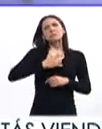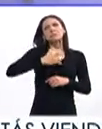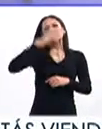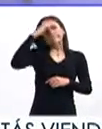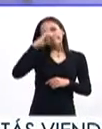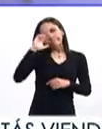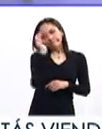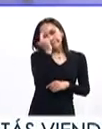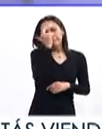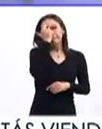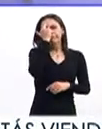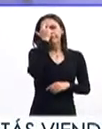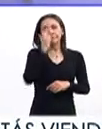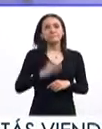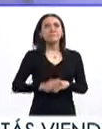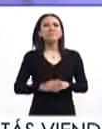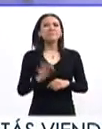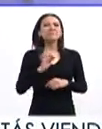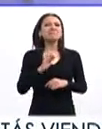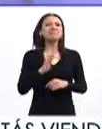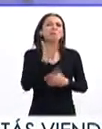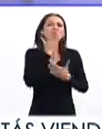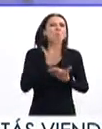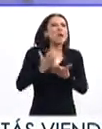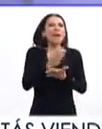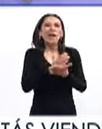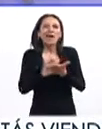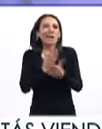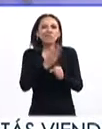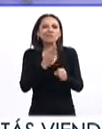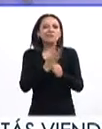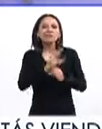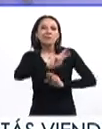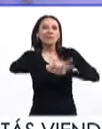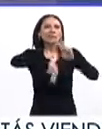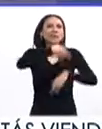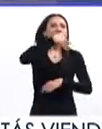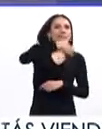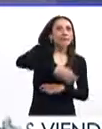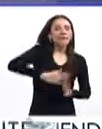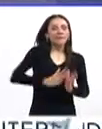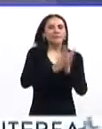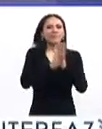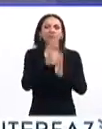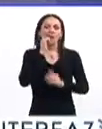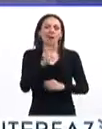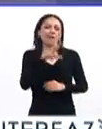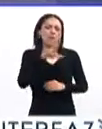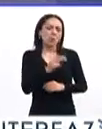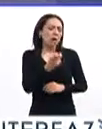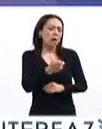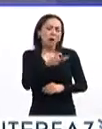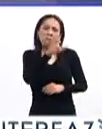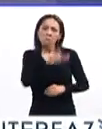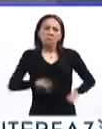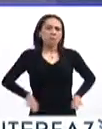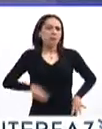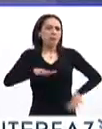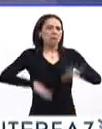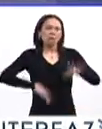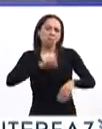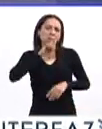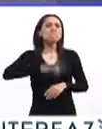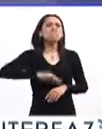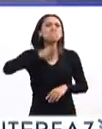melancolía, a lo mejor no mucha motivación para estos festejos, y eso es algo completamente normal que se puede presentar.